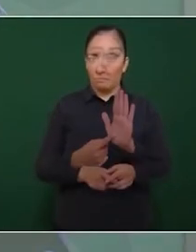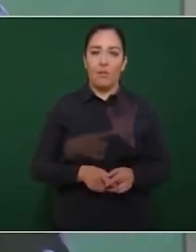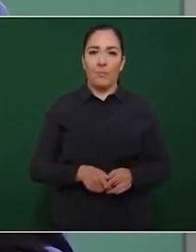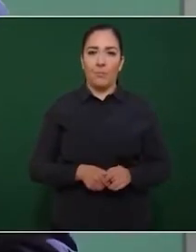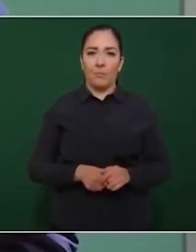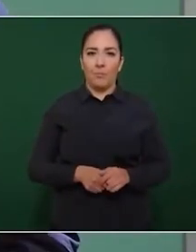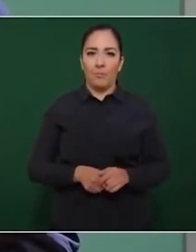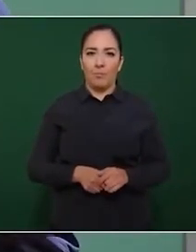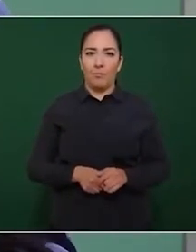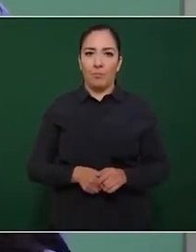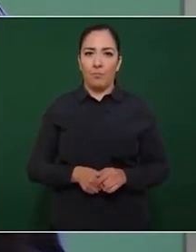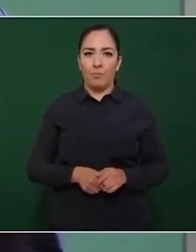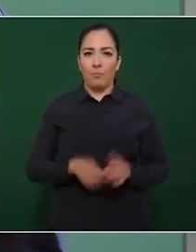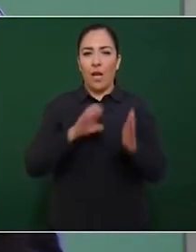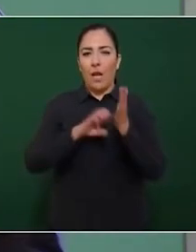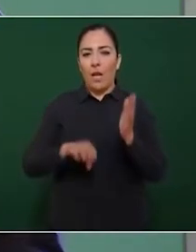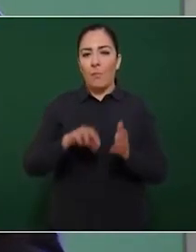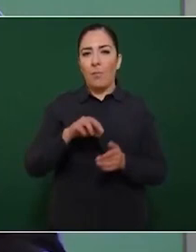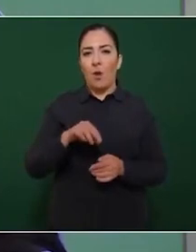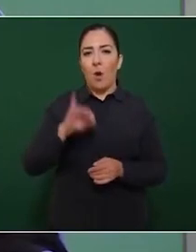Jorge Ramos